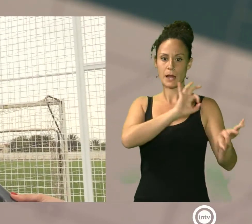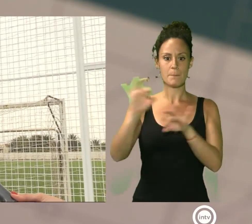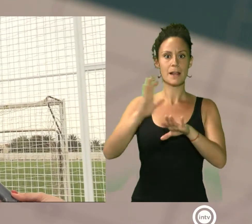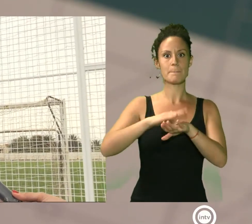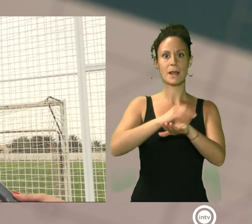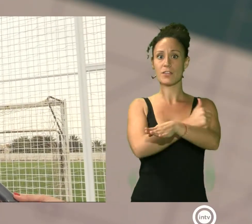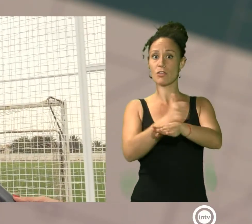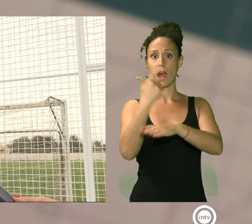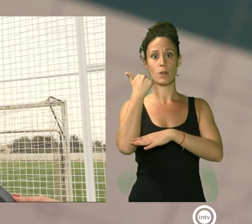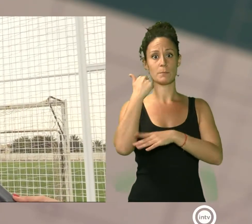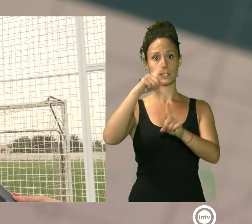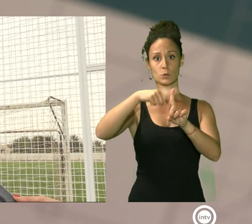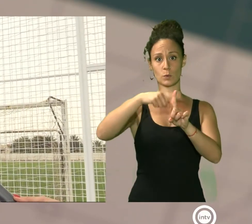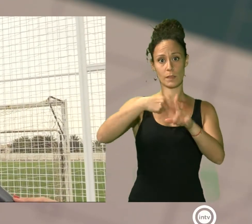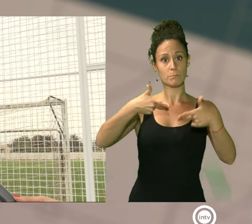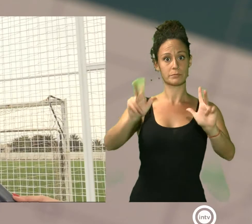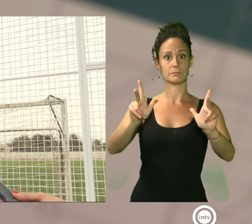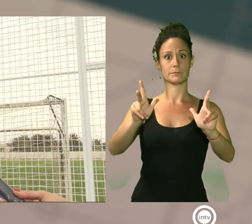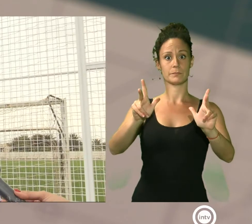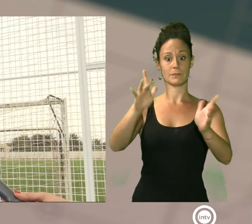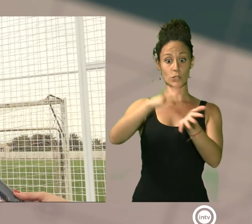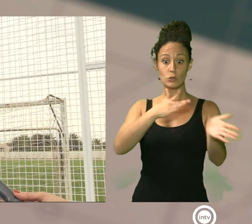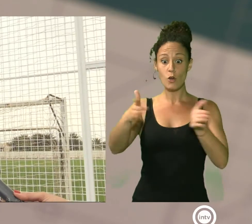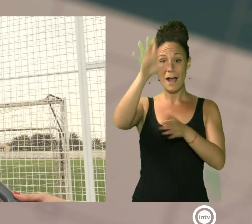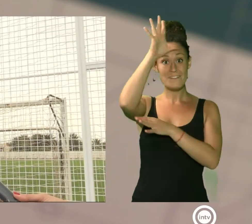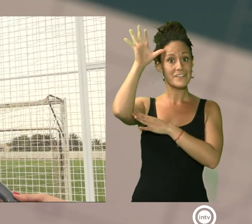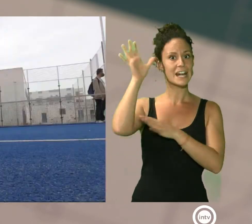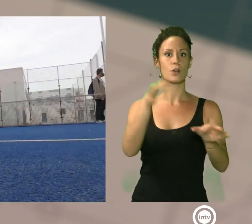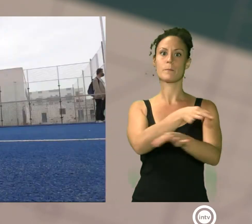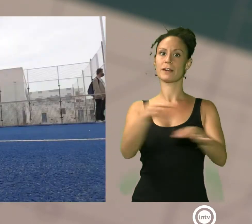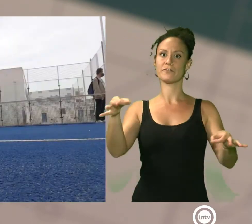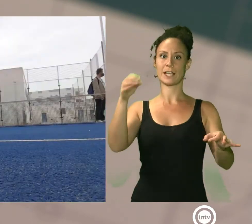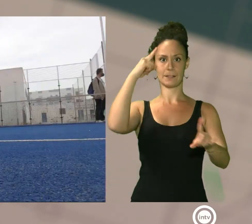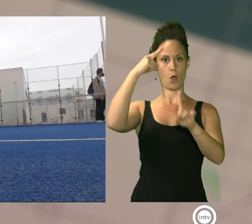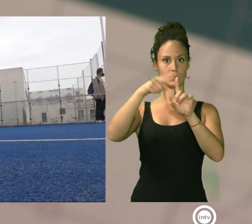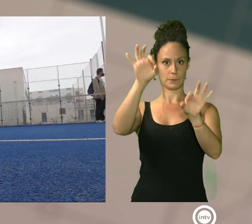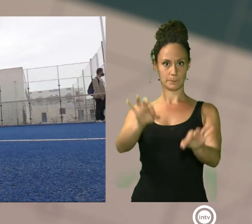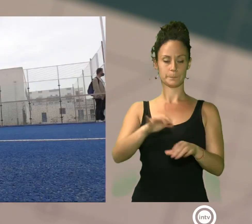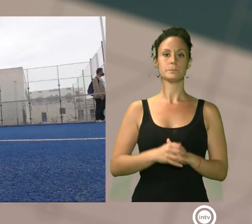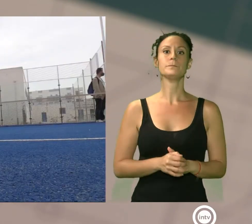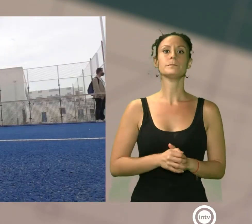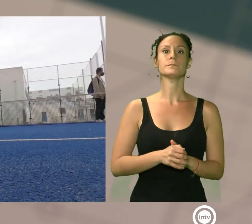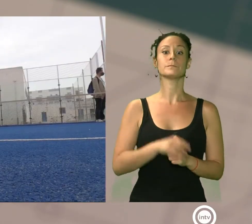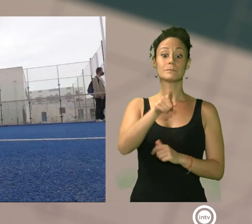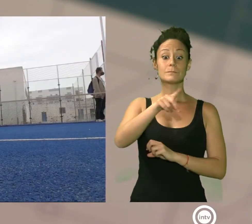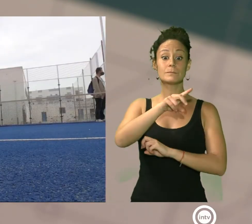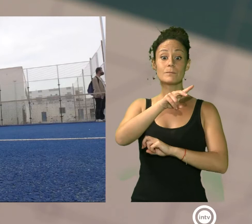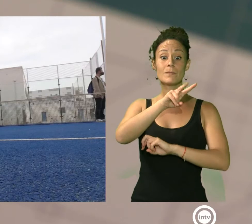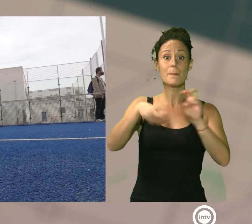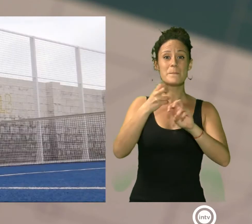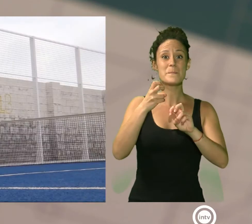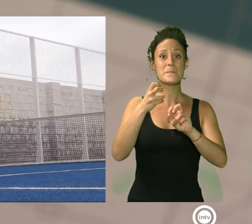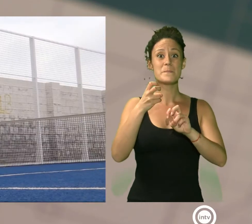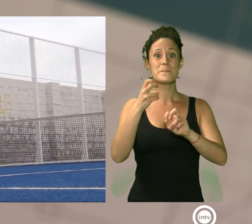ciudadanos almerienses. Y era nuestro objetivo llegar al verano con esta instalación en un perfecto estado. Unas mejoras que han sido supervisadas por el Concejal de